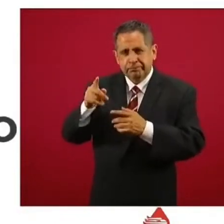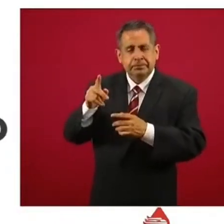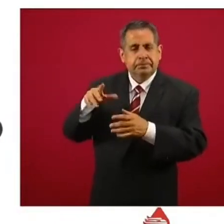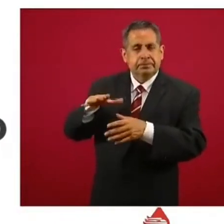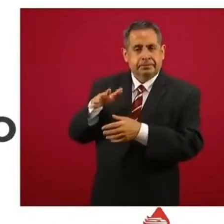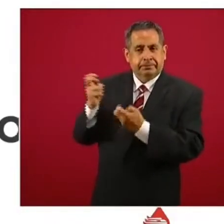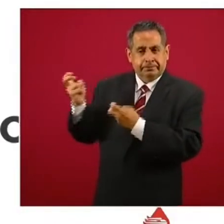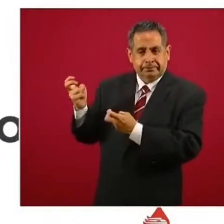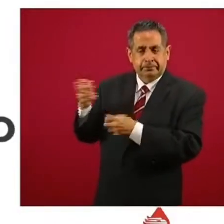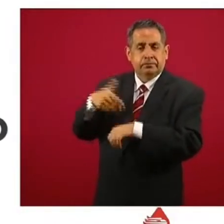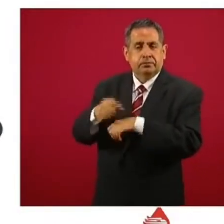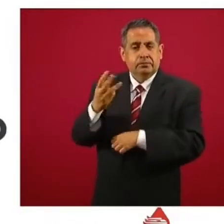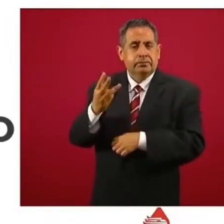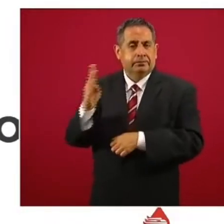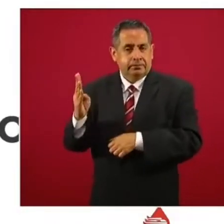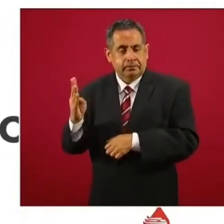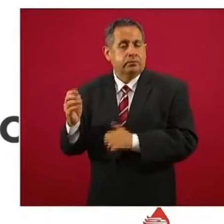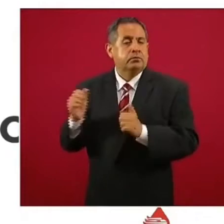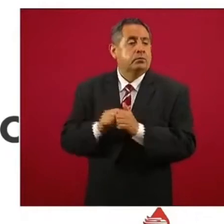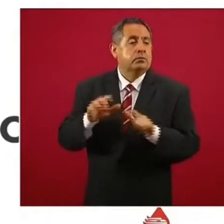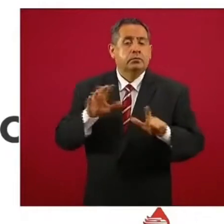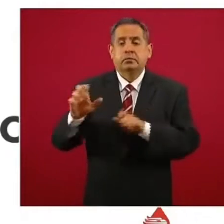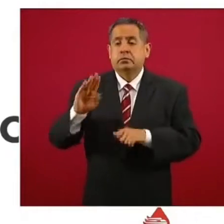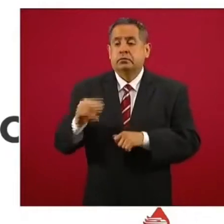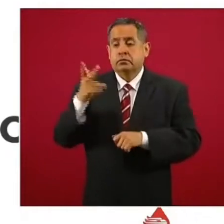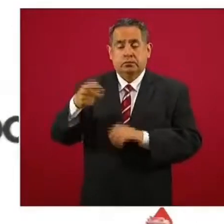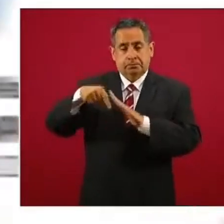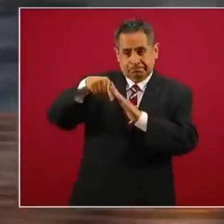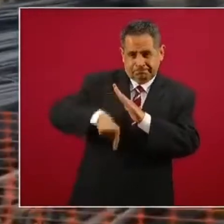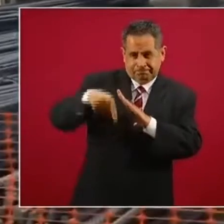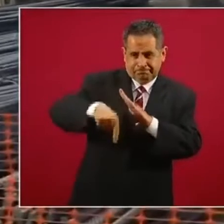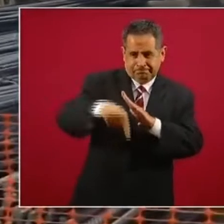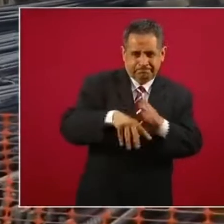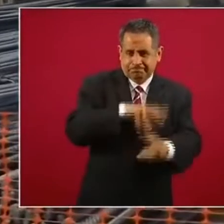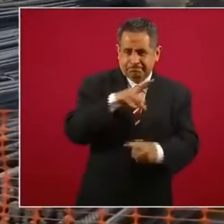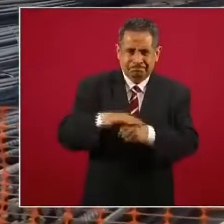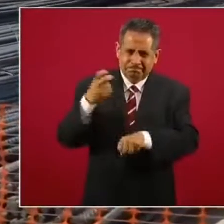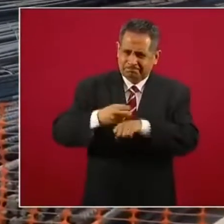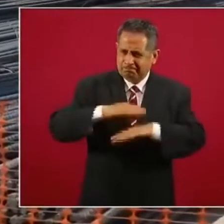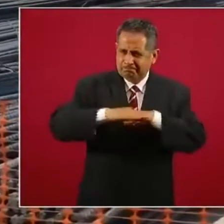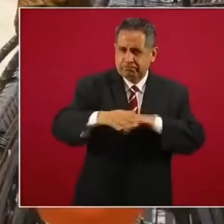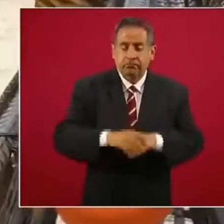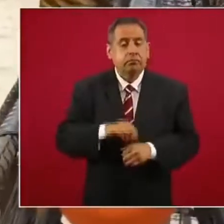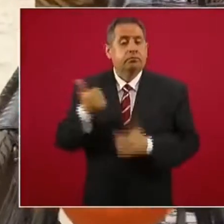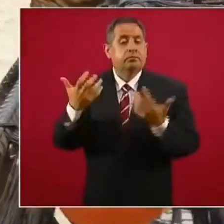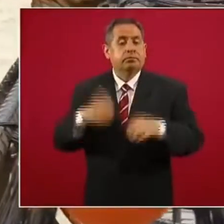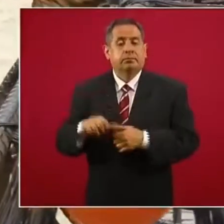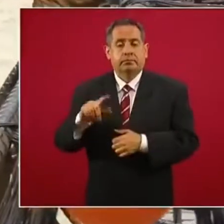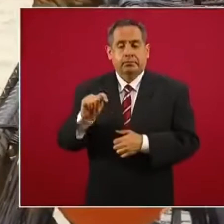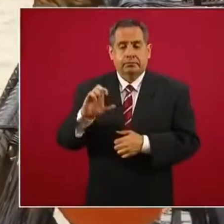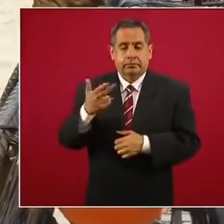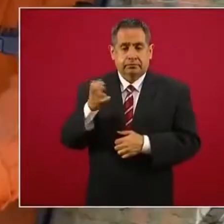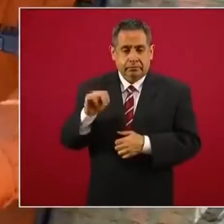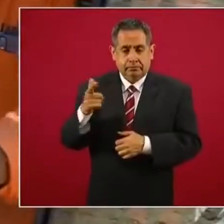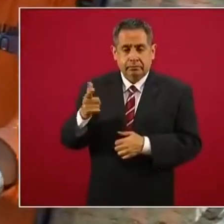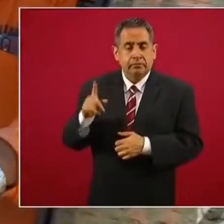correspondiente al paquete 3B, con un total de 798 pilas. La compañía Techint presenta un avance en la